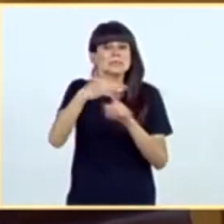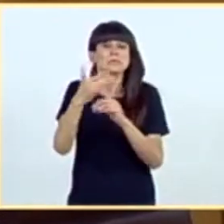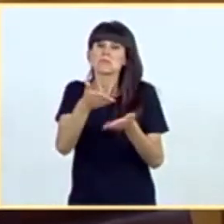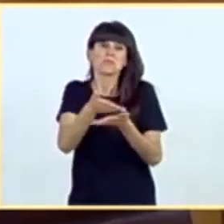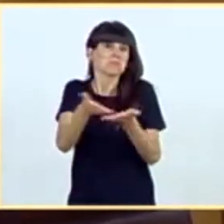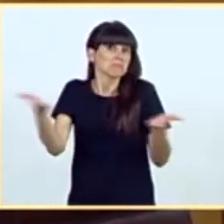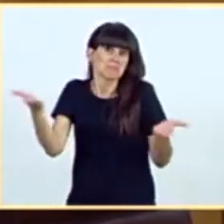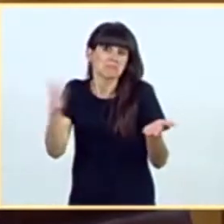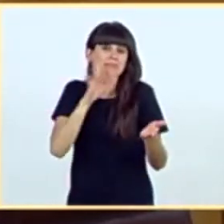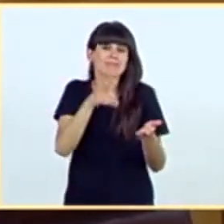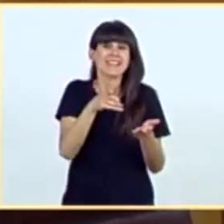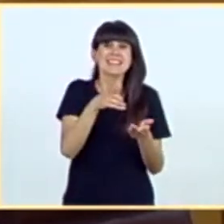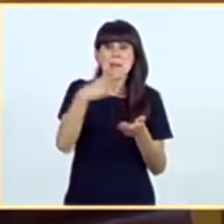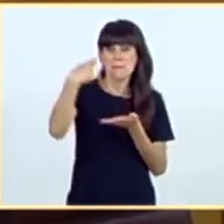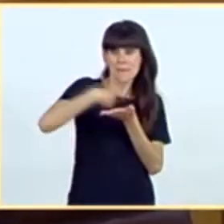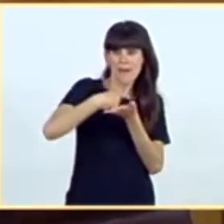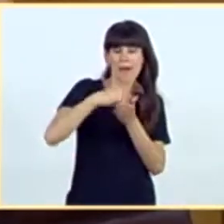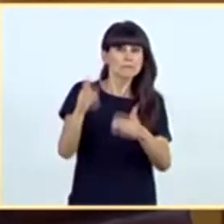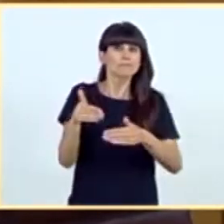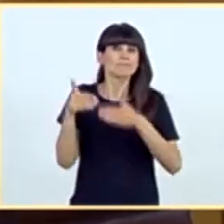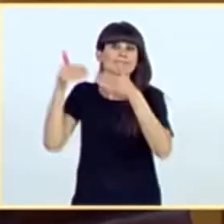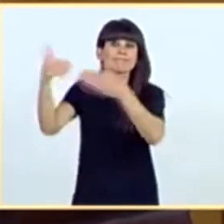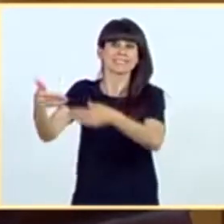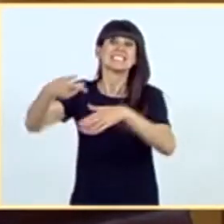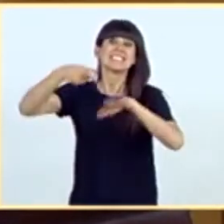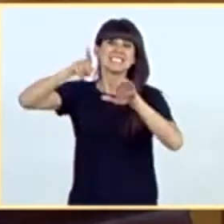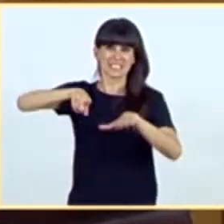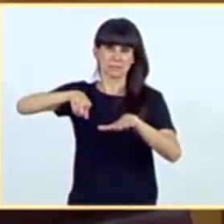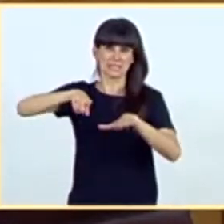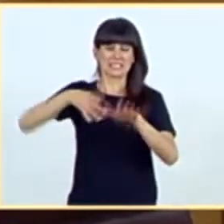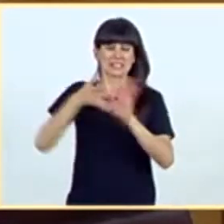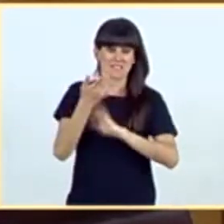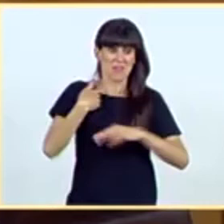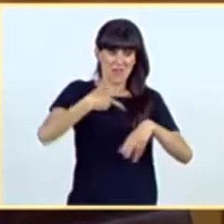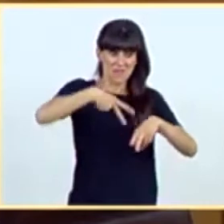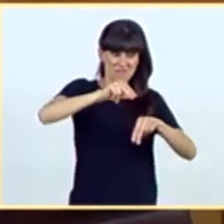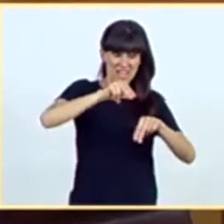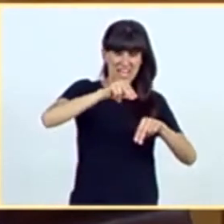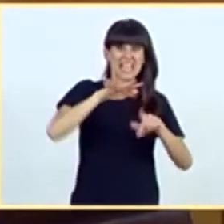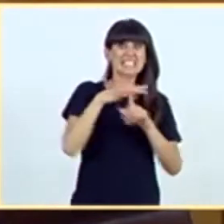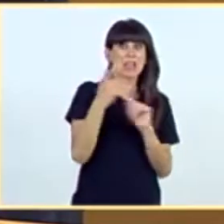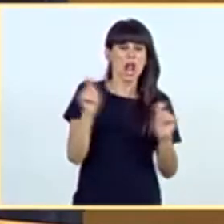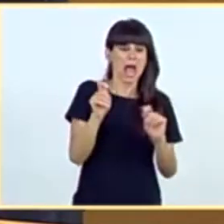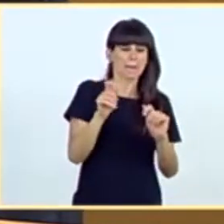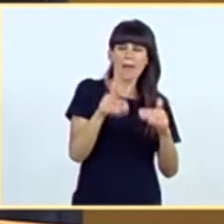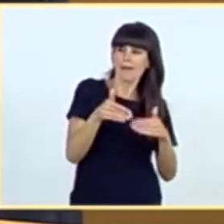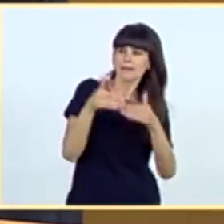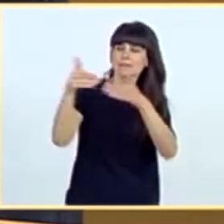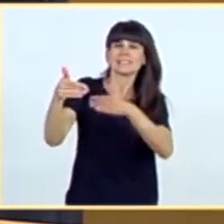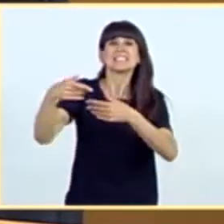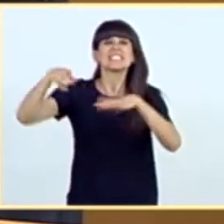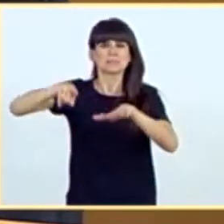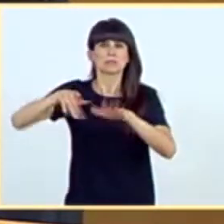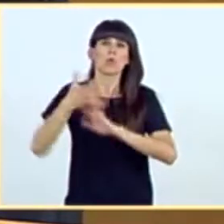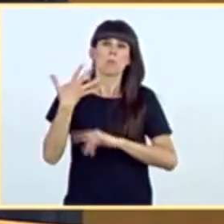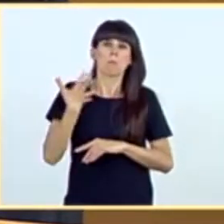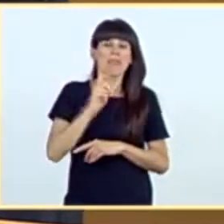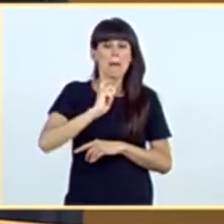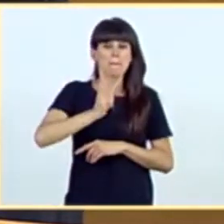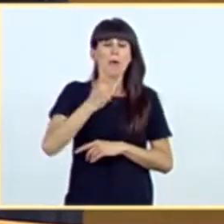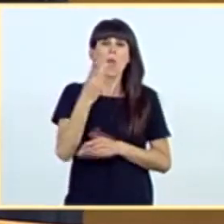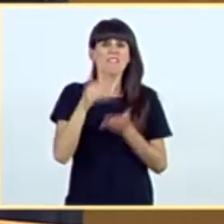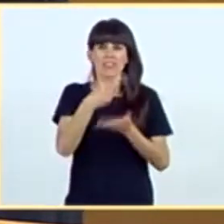posponer el pago del canon seis meses a partir de la finalización del estado de alarma y permitir su fraccionamiento.